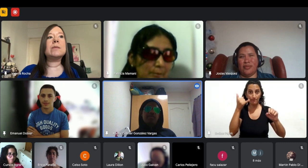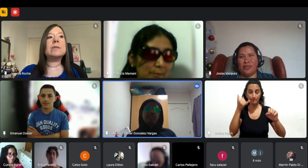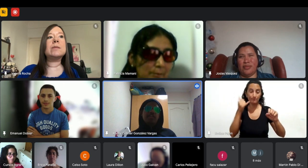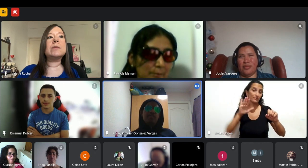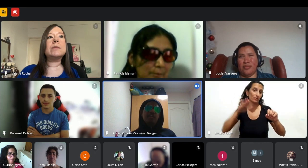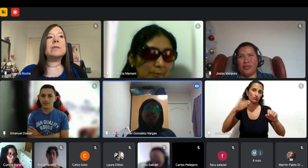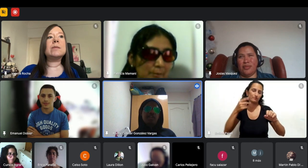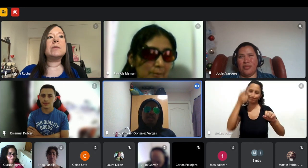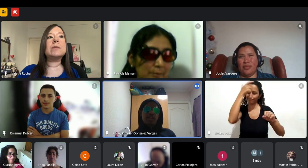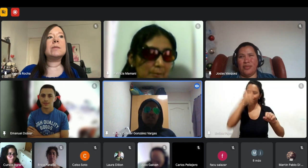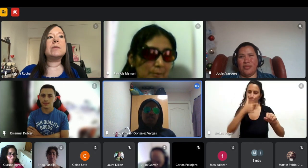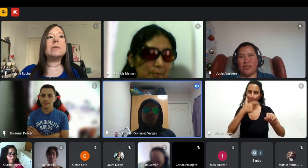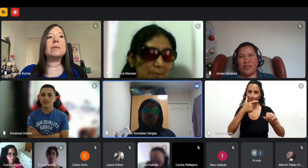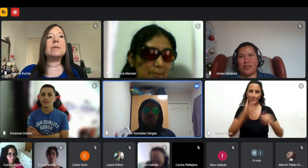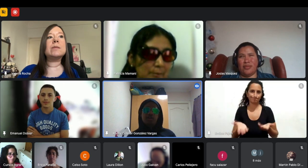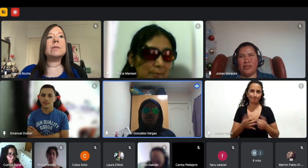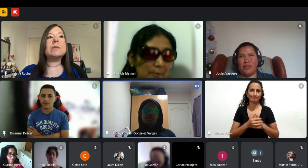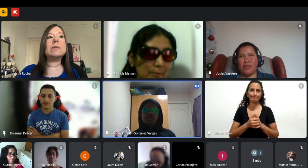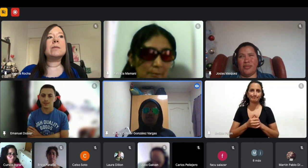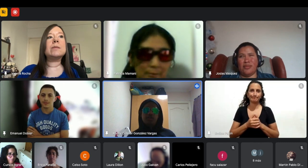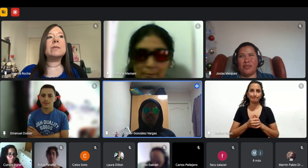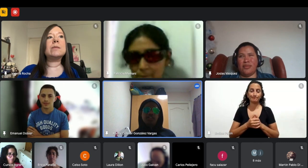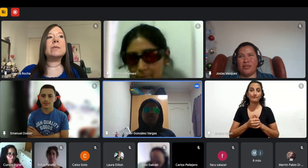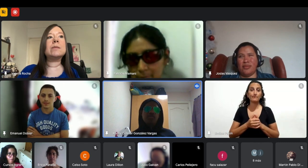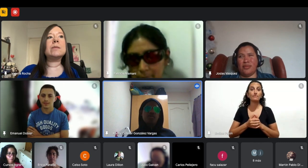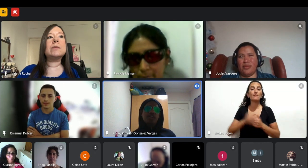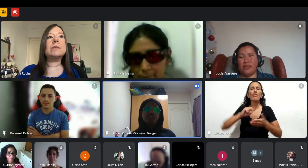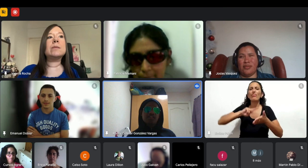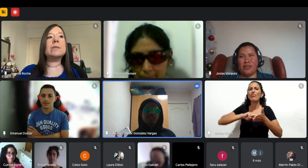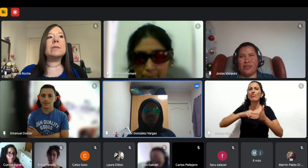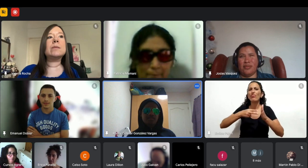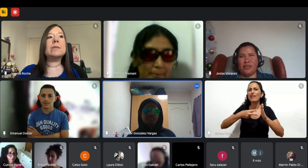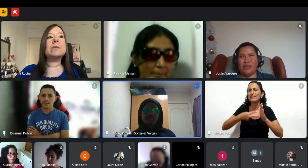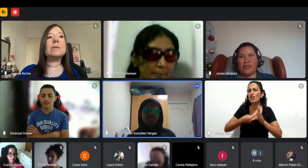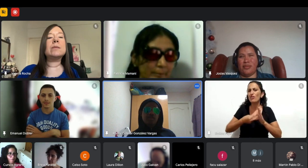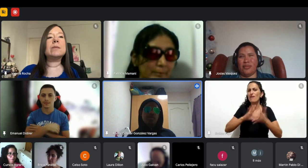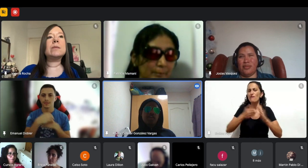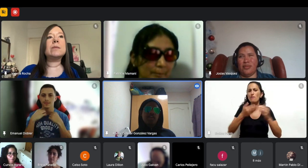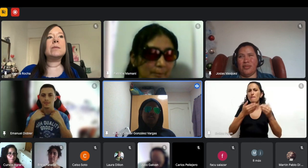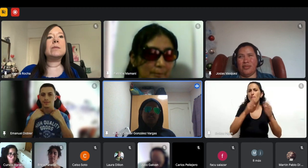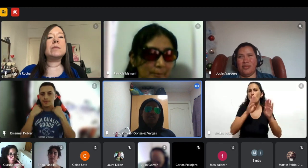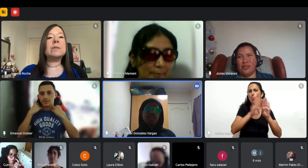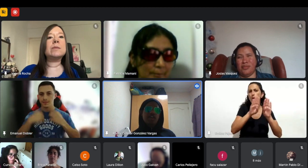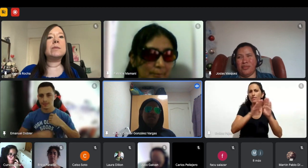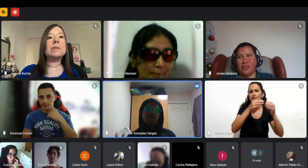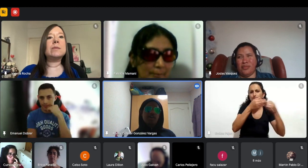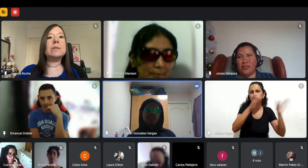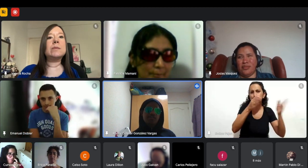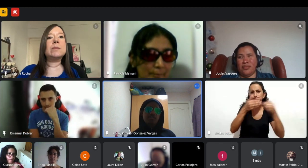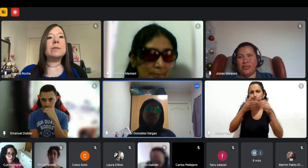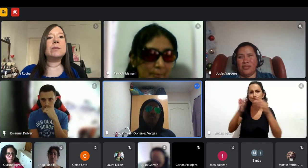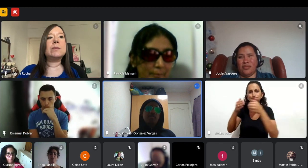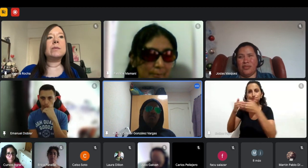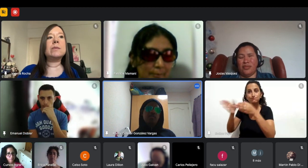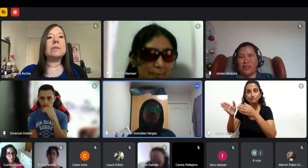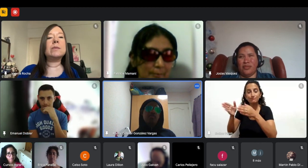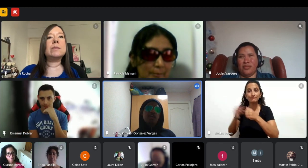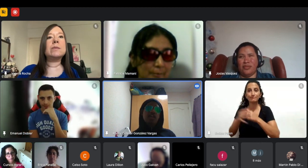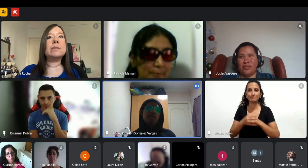y prácticamente la tecnología me abrió bastantes puertas y una de ellas es la que más